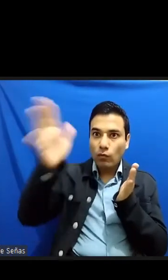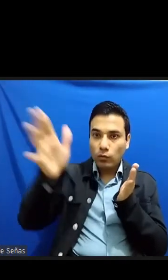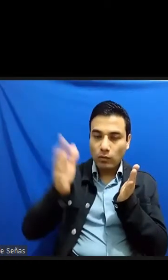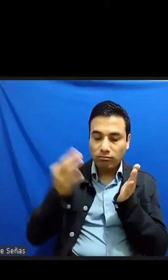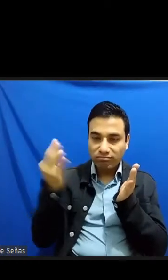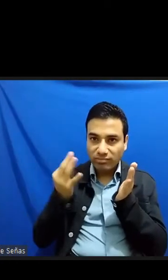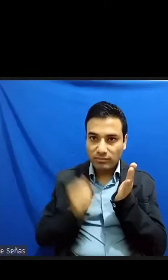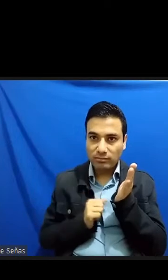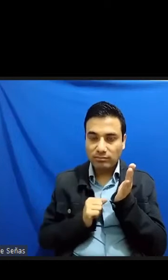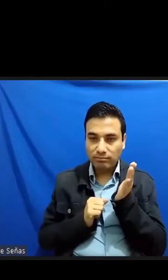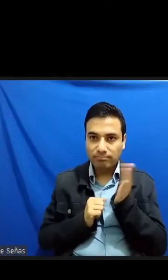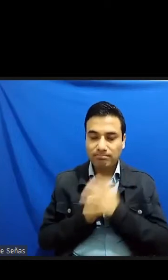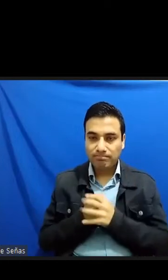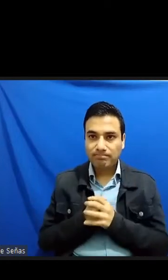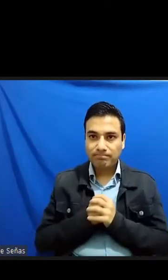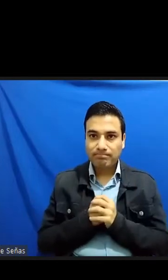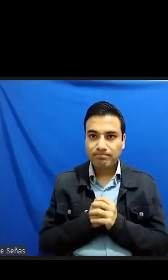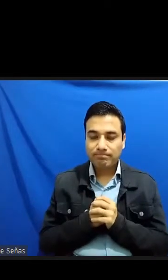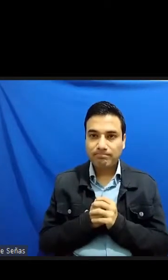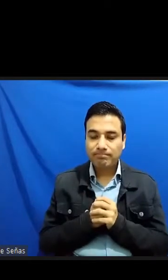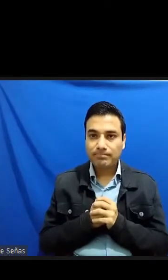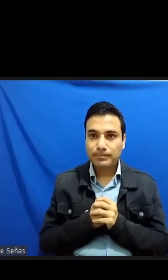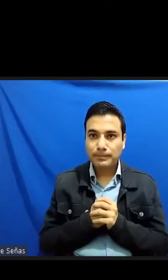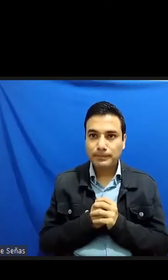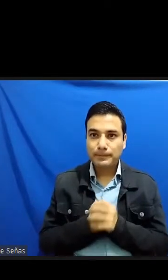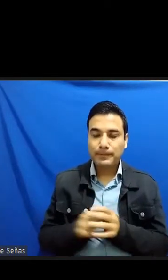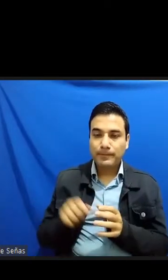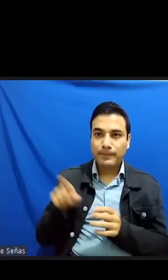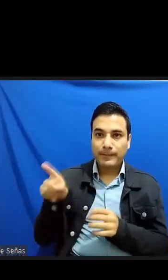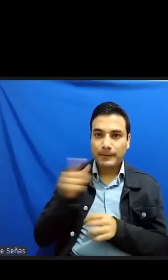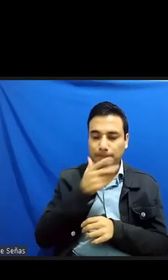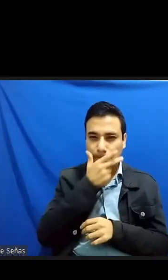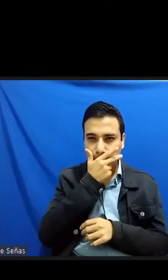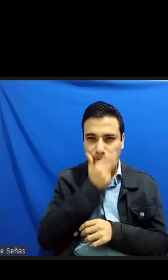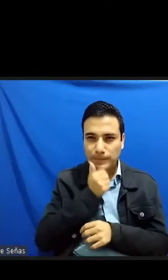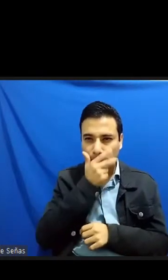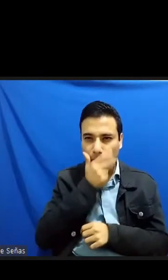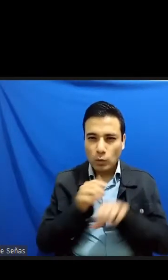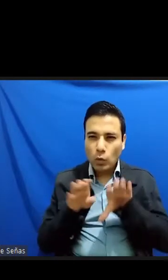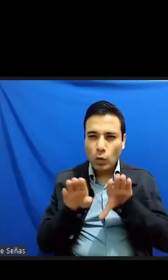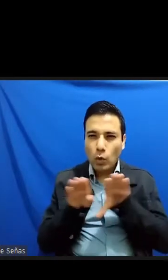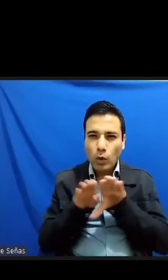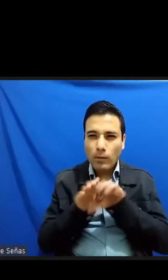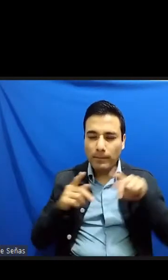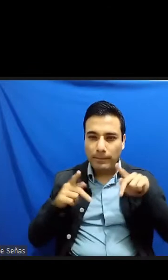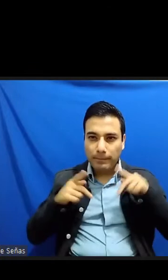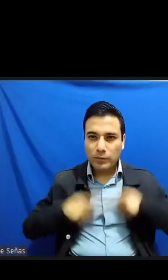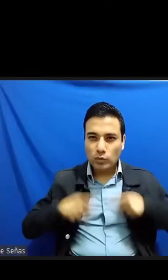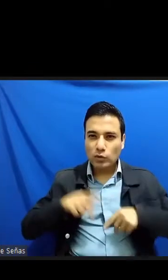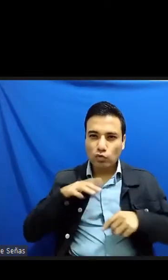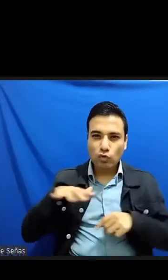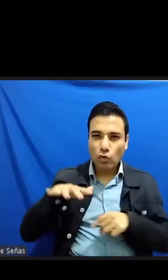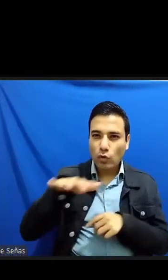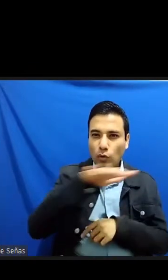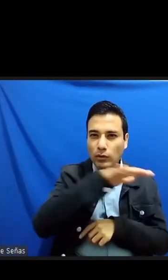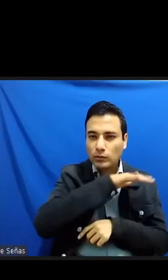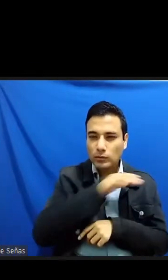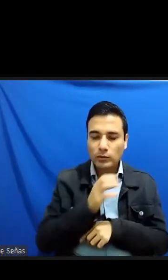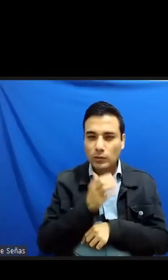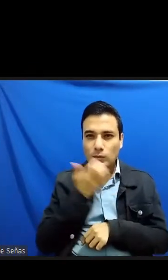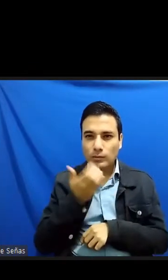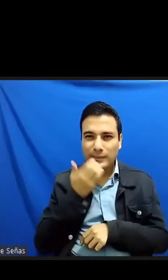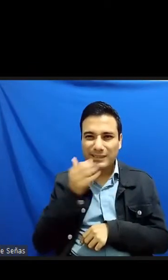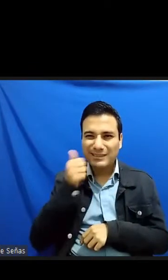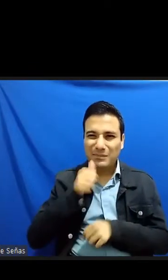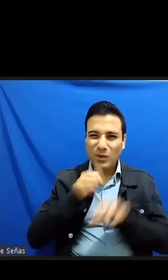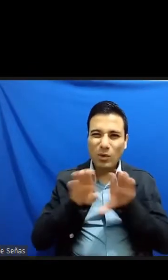trans del espacio gel en el que las sociedades suelen colocar la minusvalía el